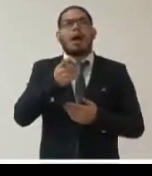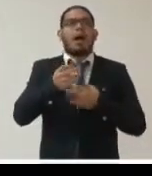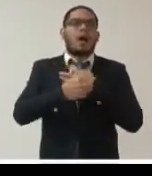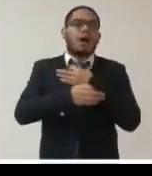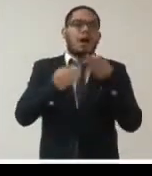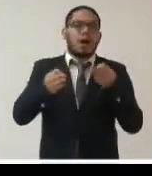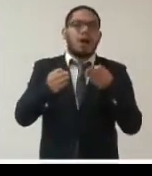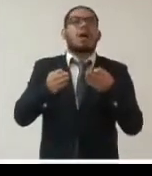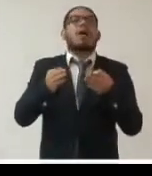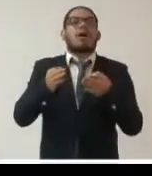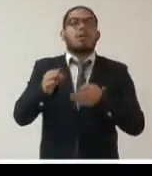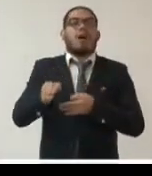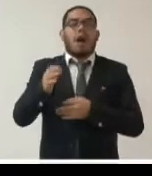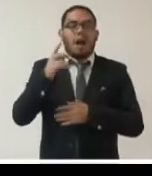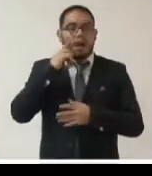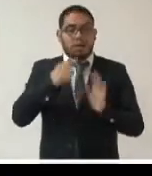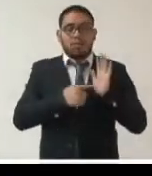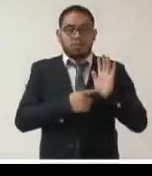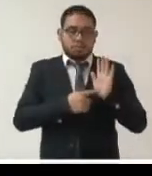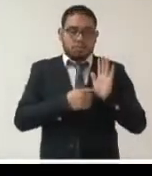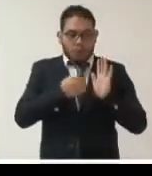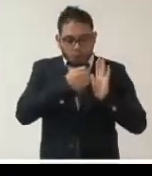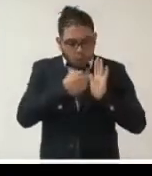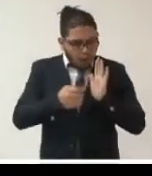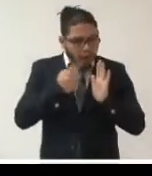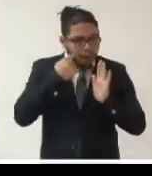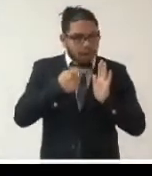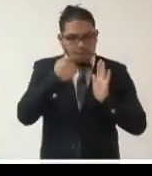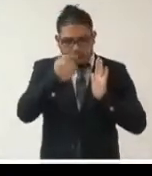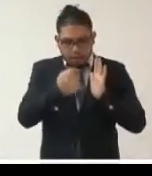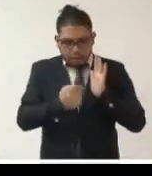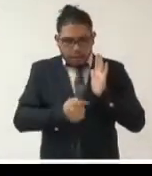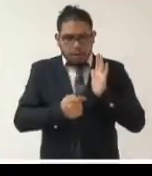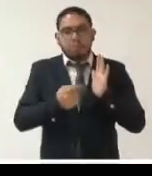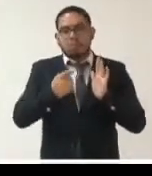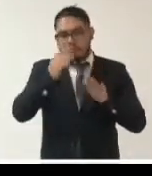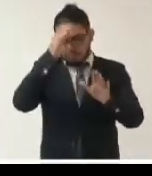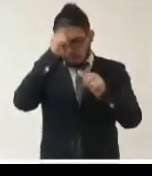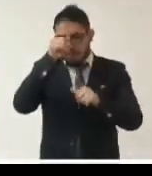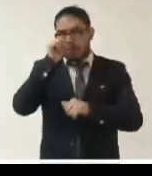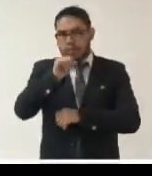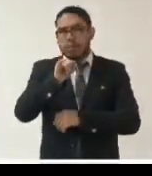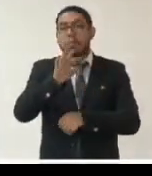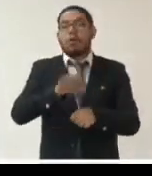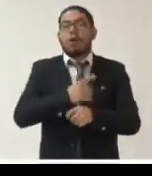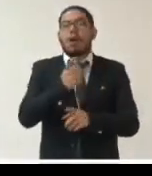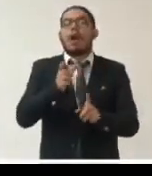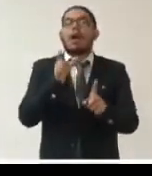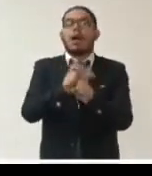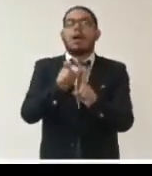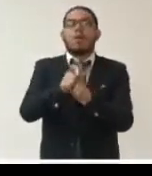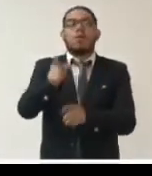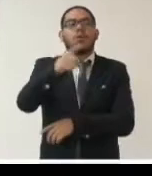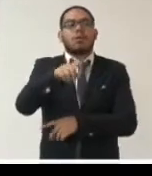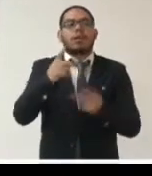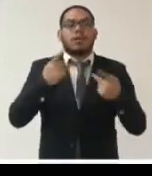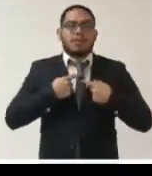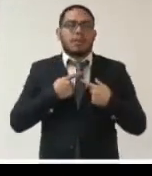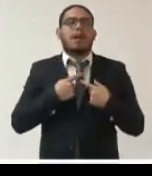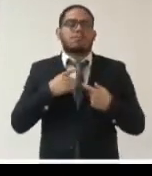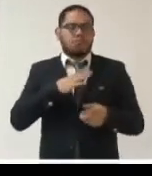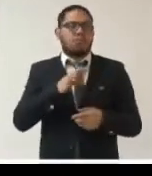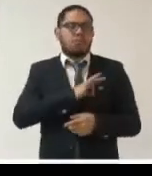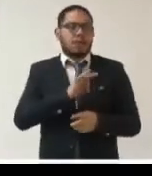ciudadanía hemos visto esta orden hemos visto estos criterios y estamos de acuerdo porque la ciudadanía está protegida creo que